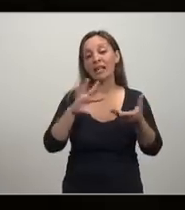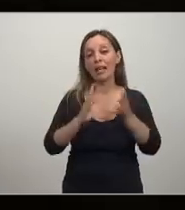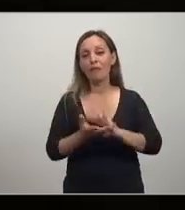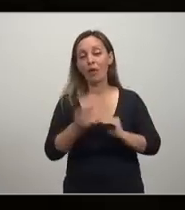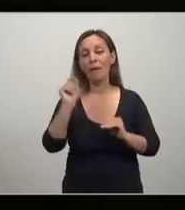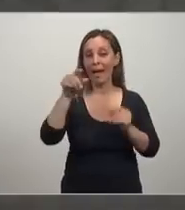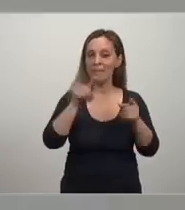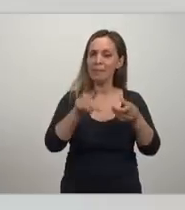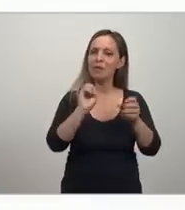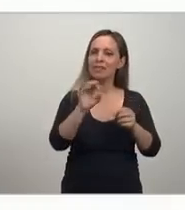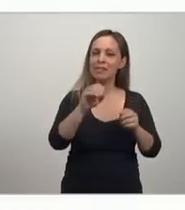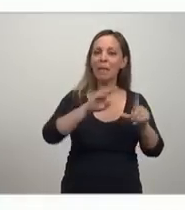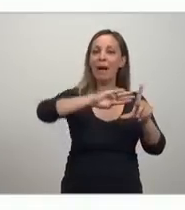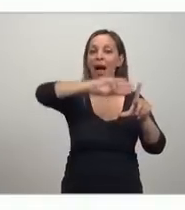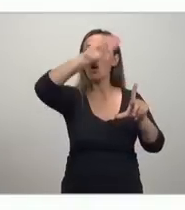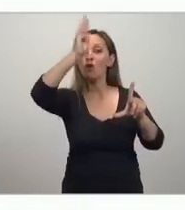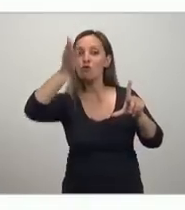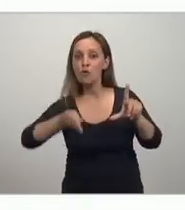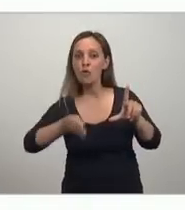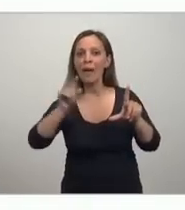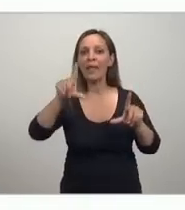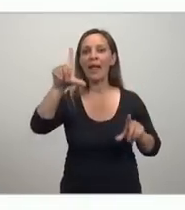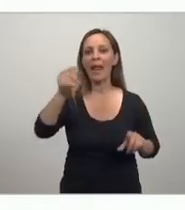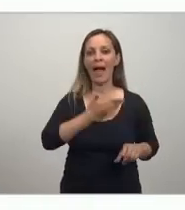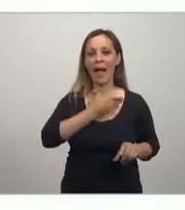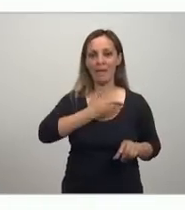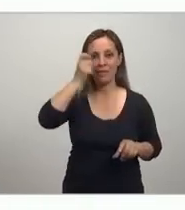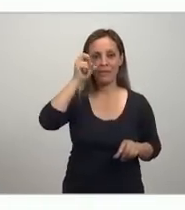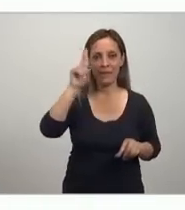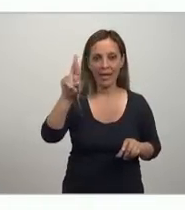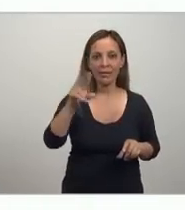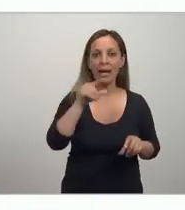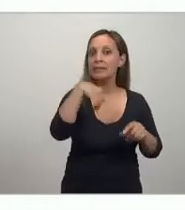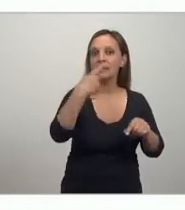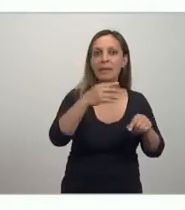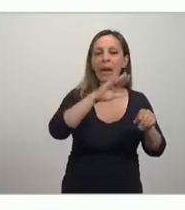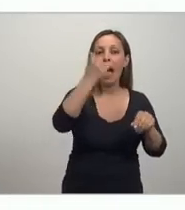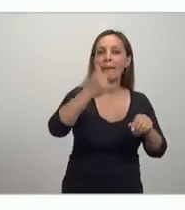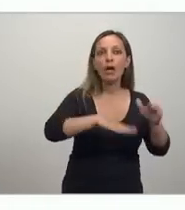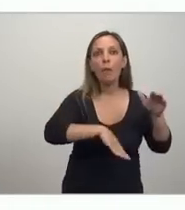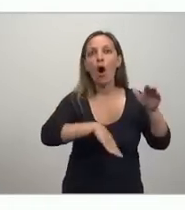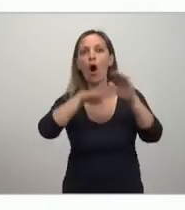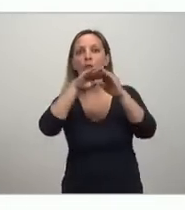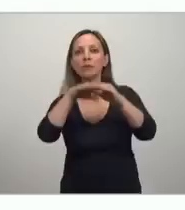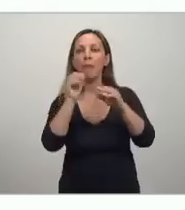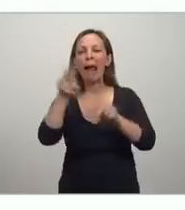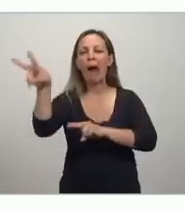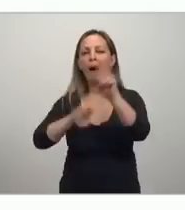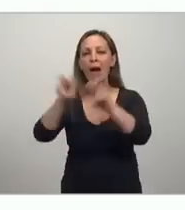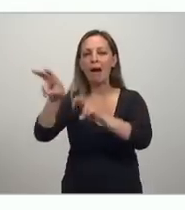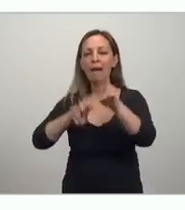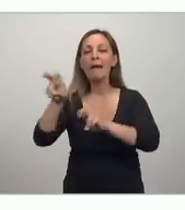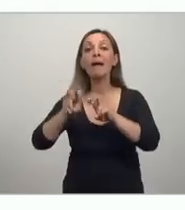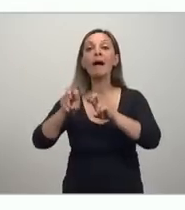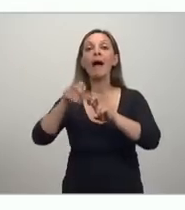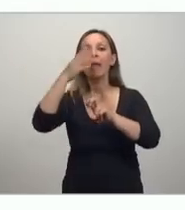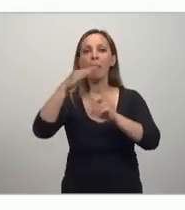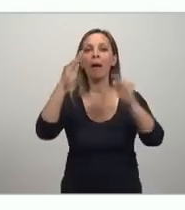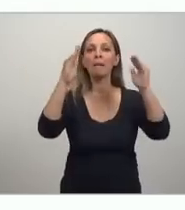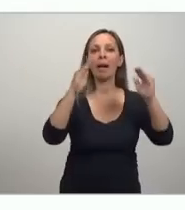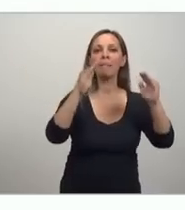era la curva de Laffer, una curva muy bonita aquí, donde había un óptimo para maximizar recaudación, T recaudación,